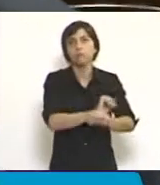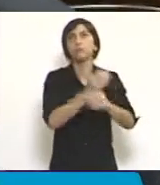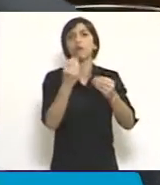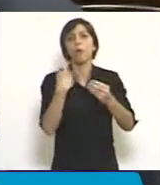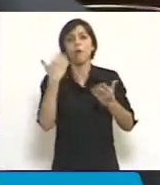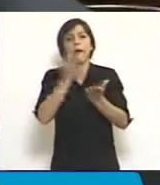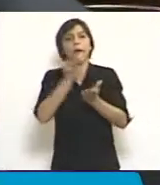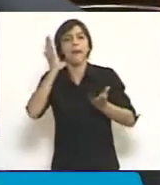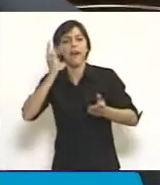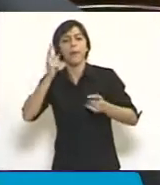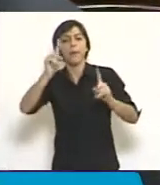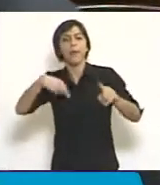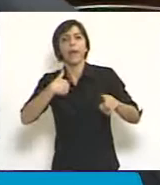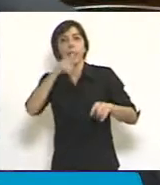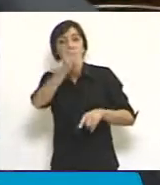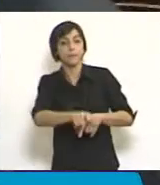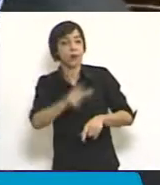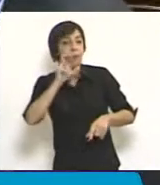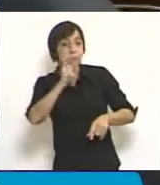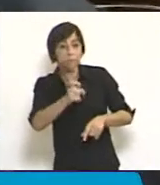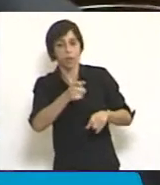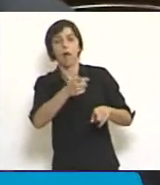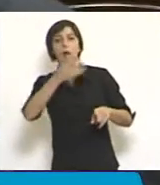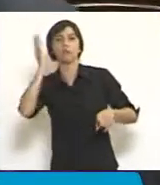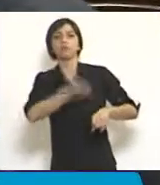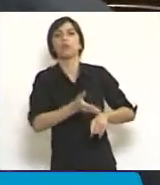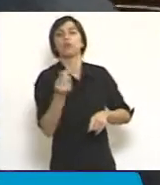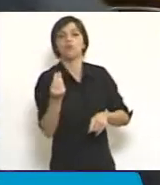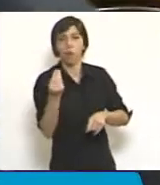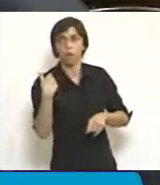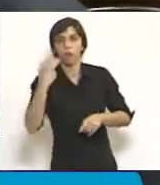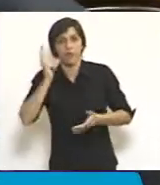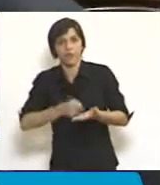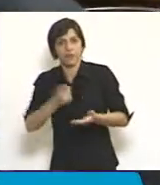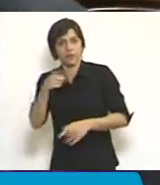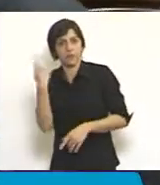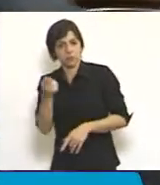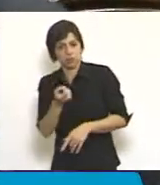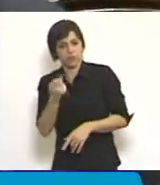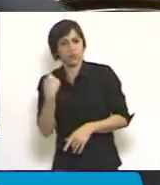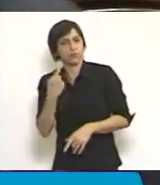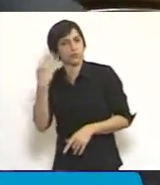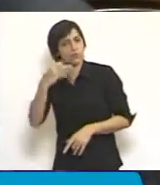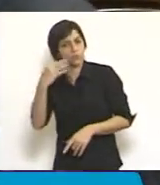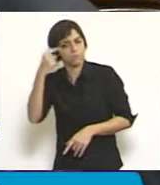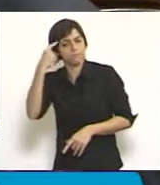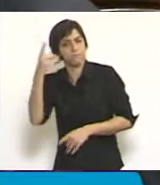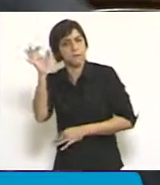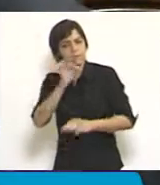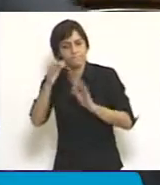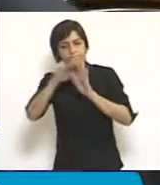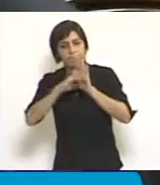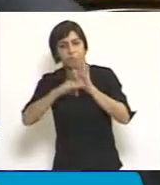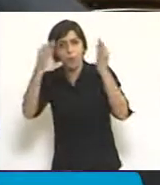y castigar a quienes violen el código penal, cómo en definitiva sancionamos de mejor manera esos delitos y cómo